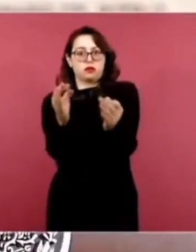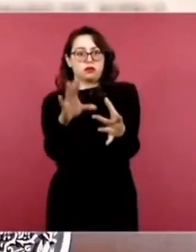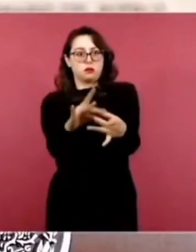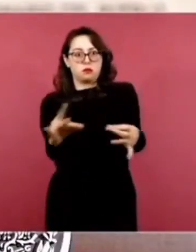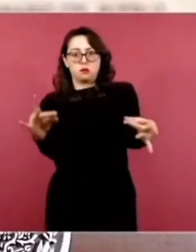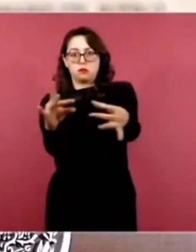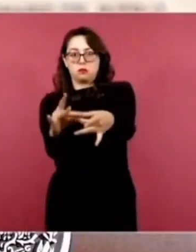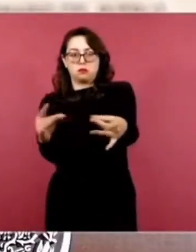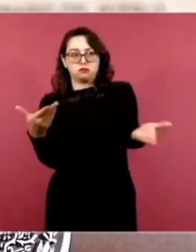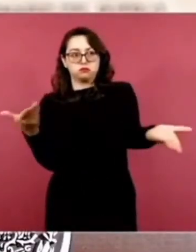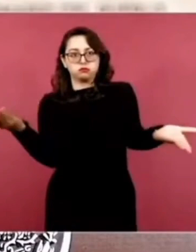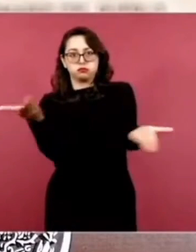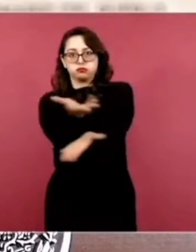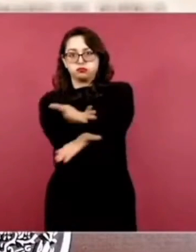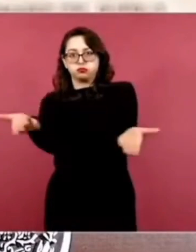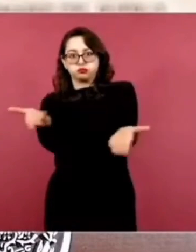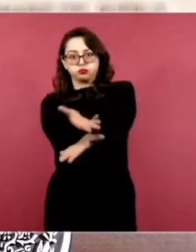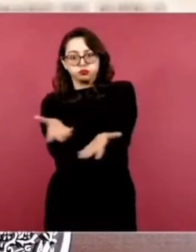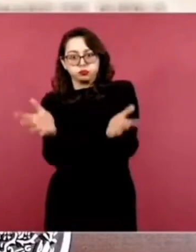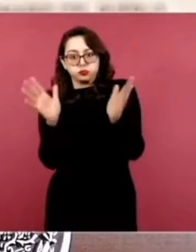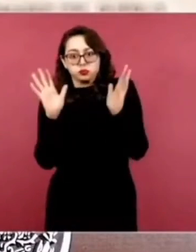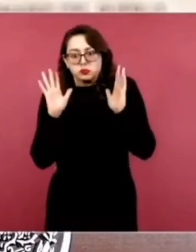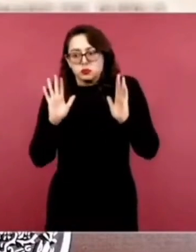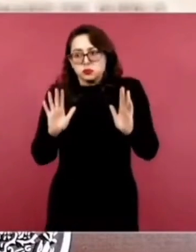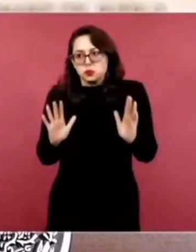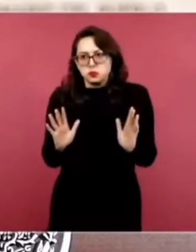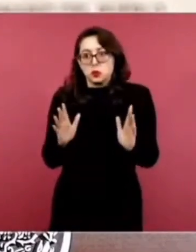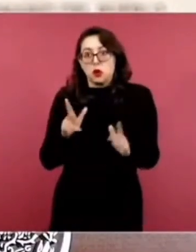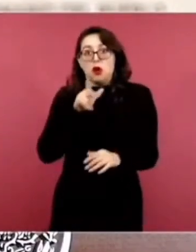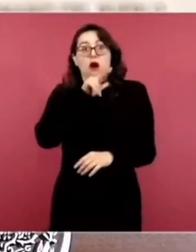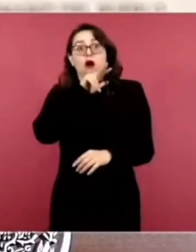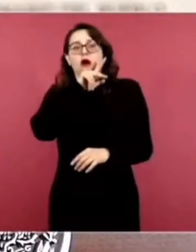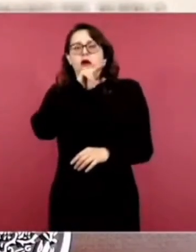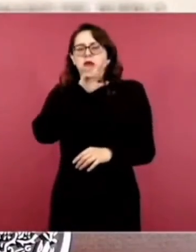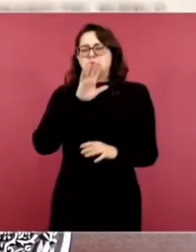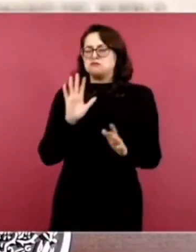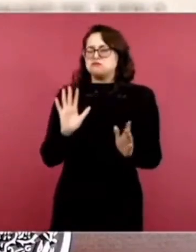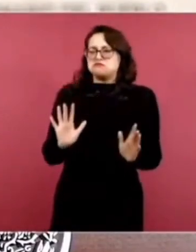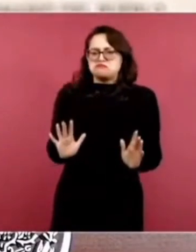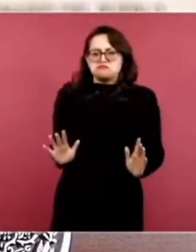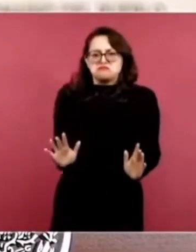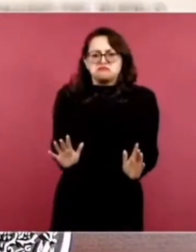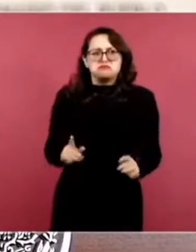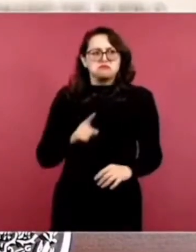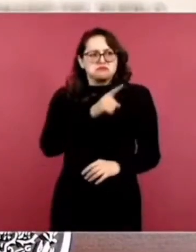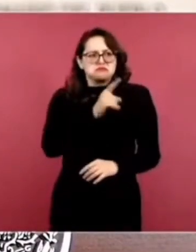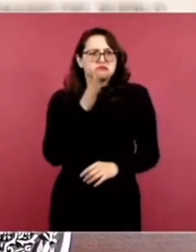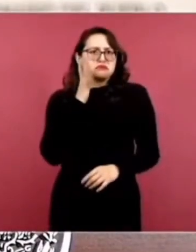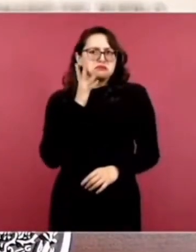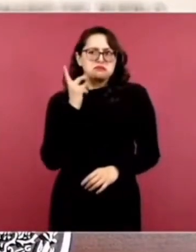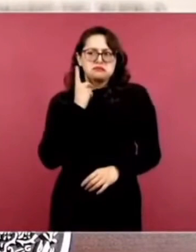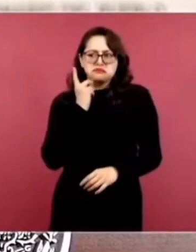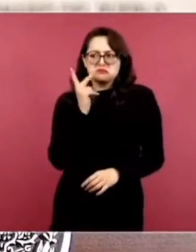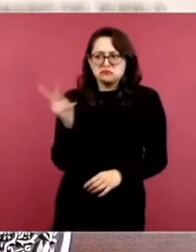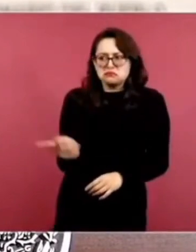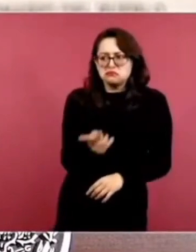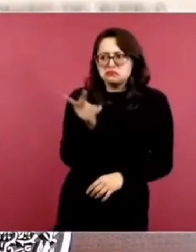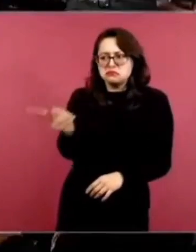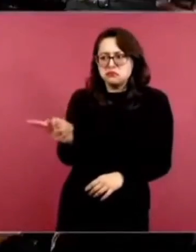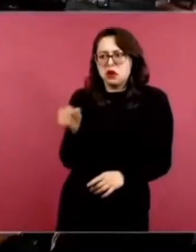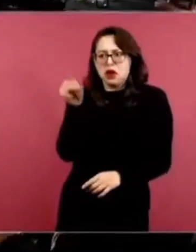ninguna preocupación. Si se les escucha, pues ya ellos tomarán una